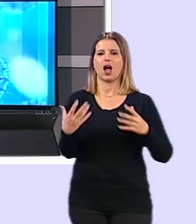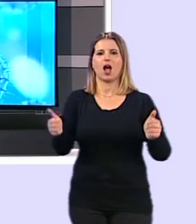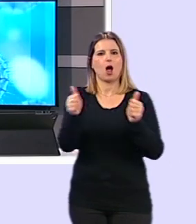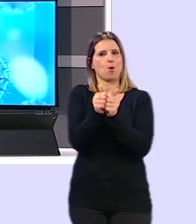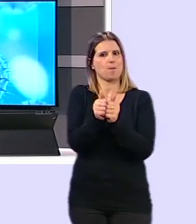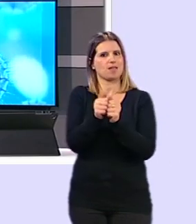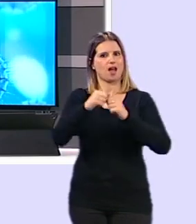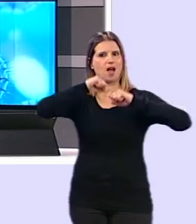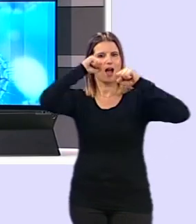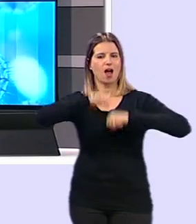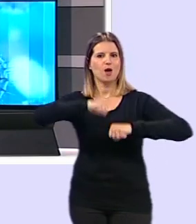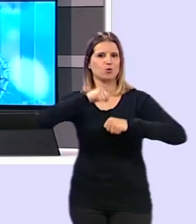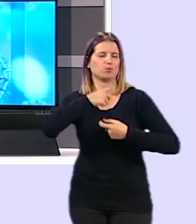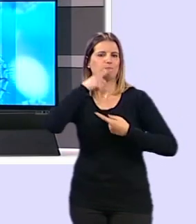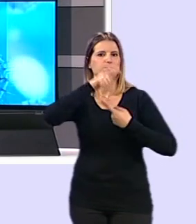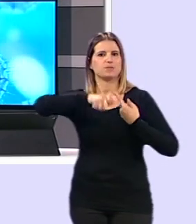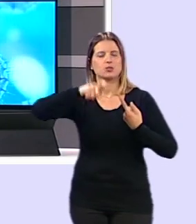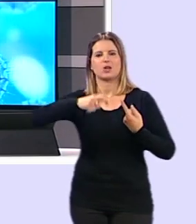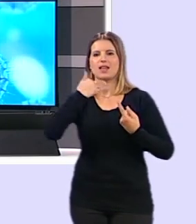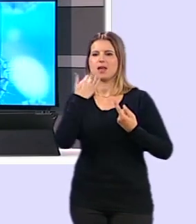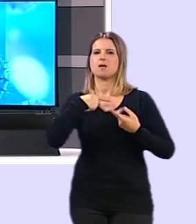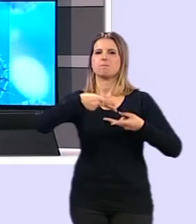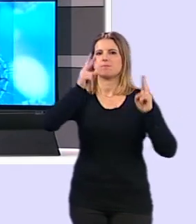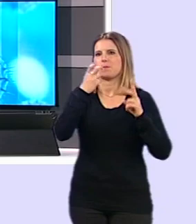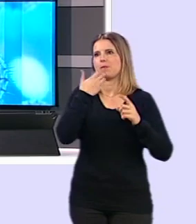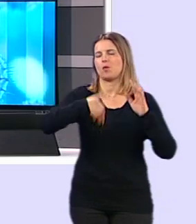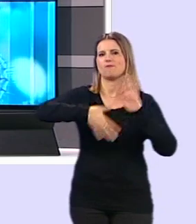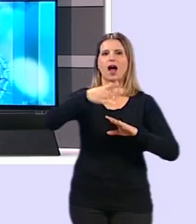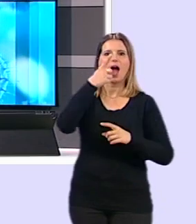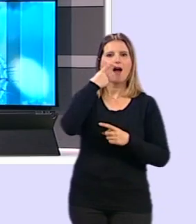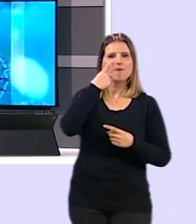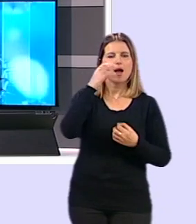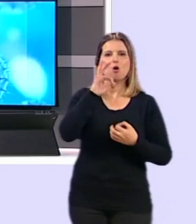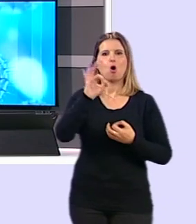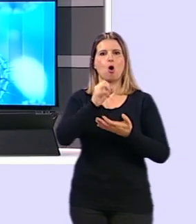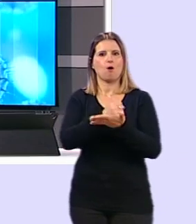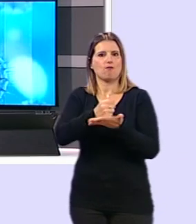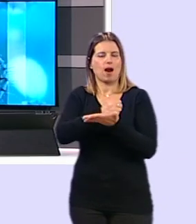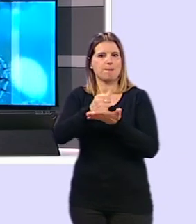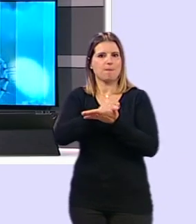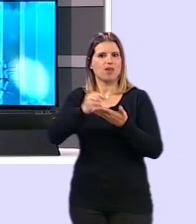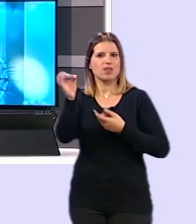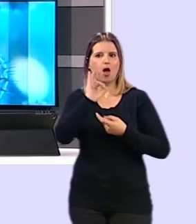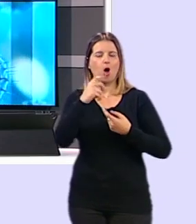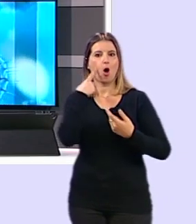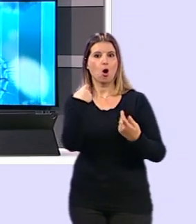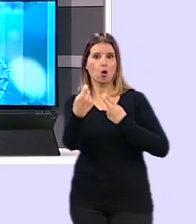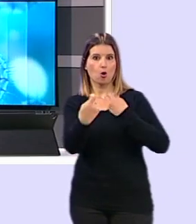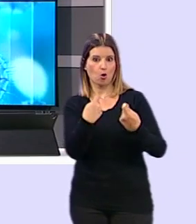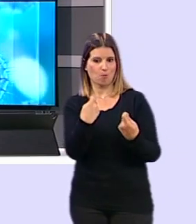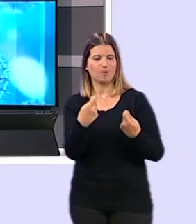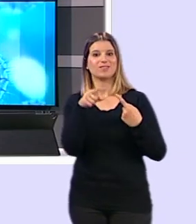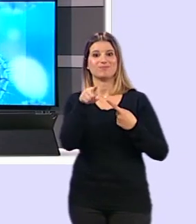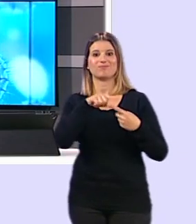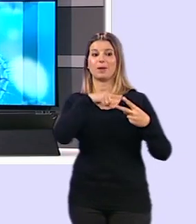un adulto a hacer las tareas que ya estaban permitidas, como ir al banco, a la farmacia o a hacer la compra. Una